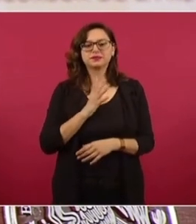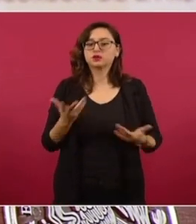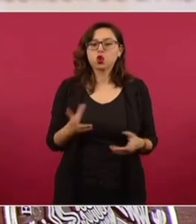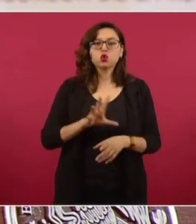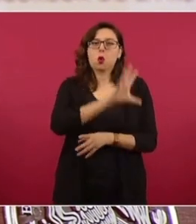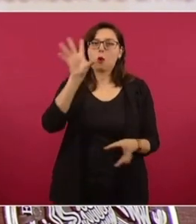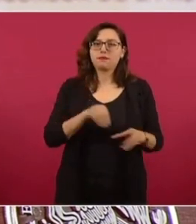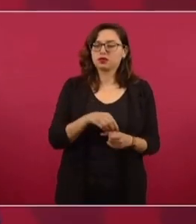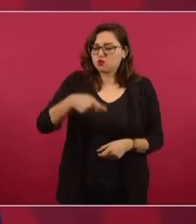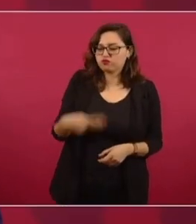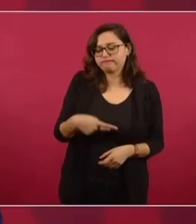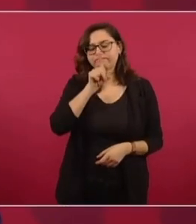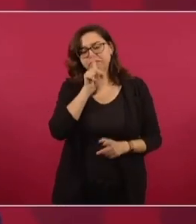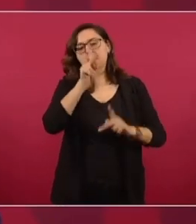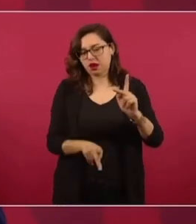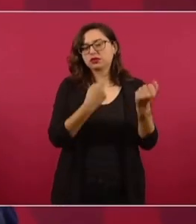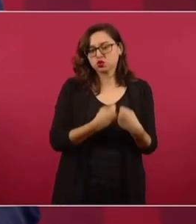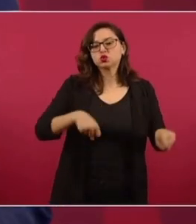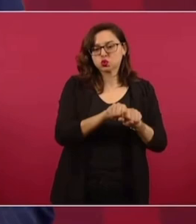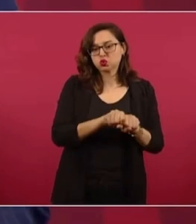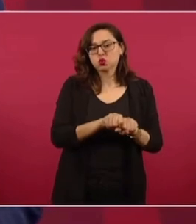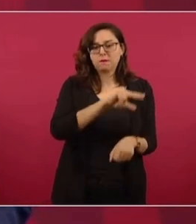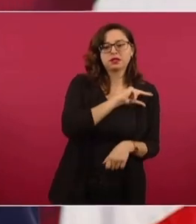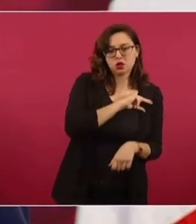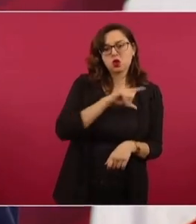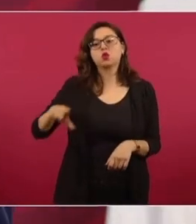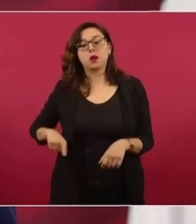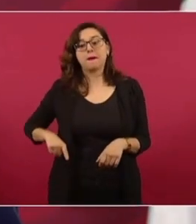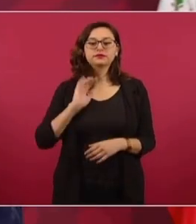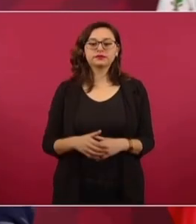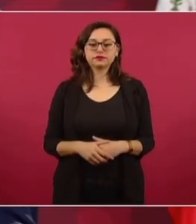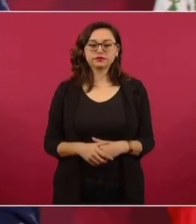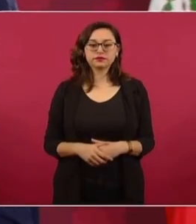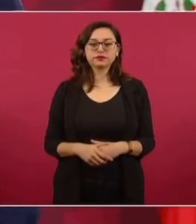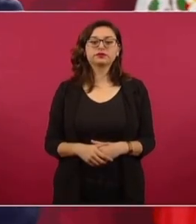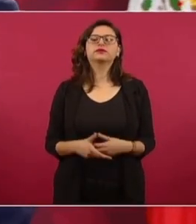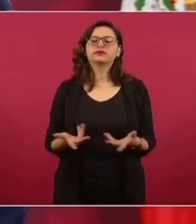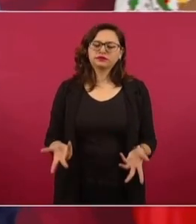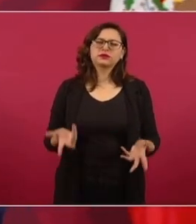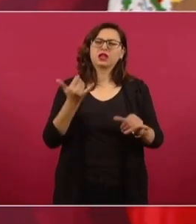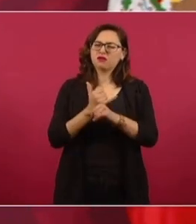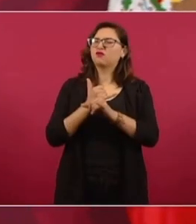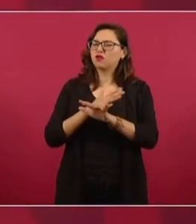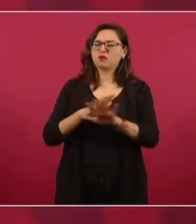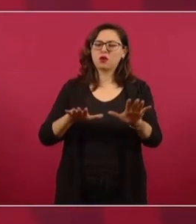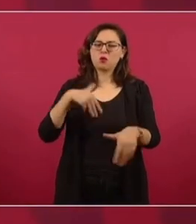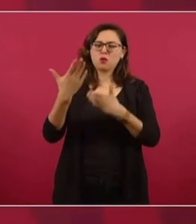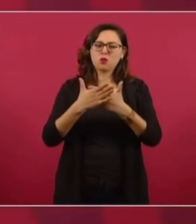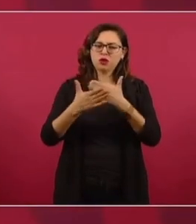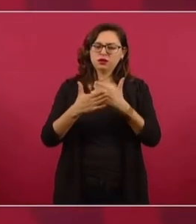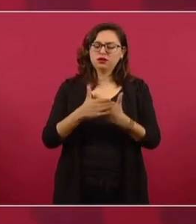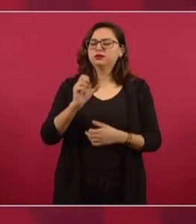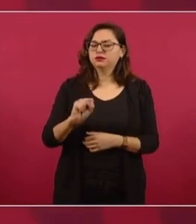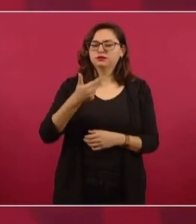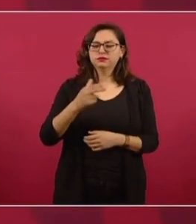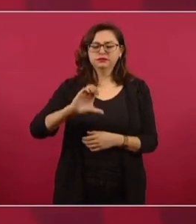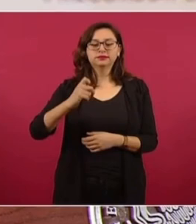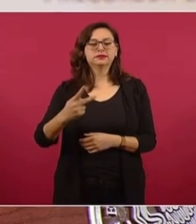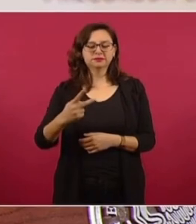una sociedad, pero con participación mayoritaria. El informe lo va a dar la Secretaría de Hacienda